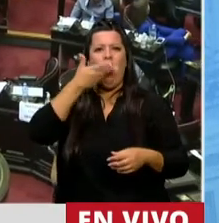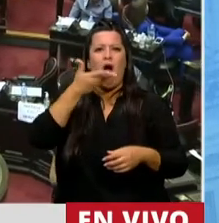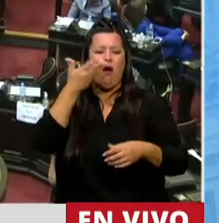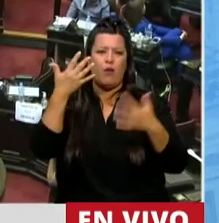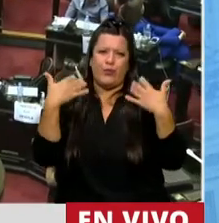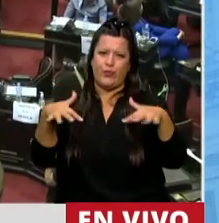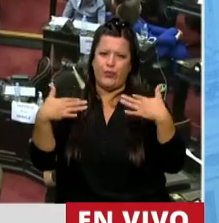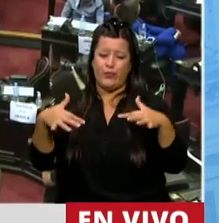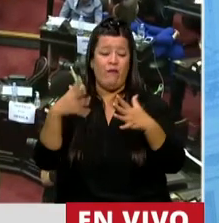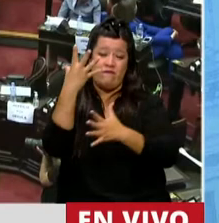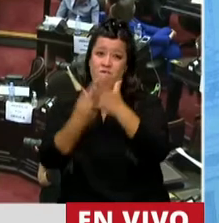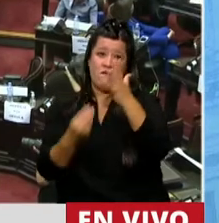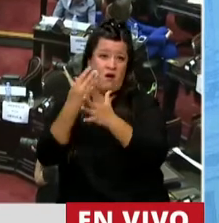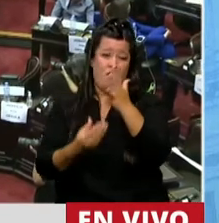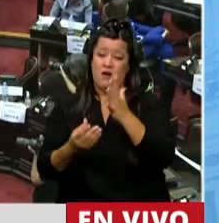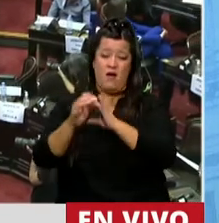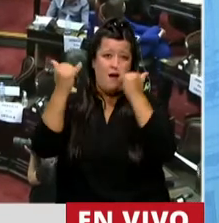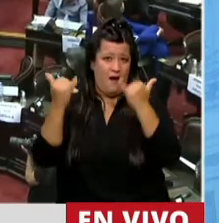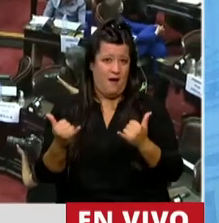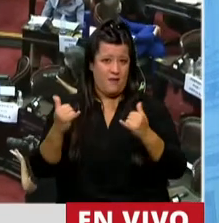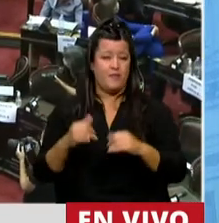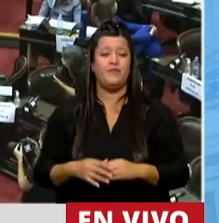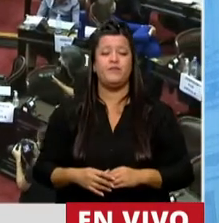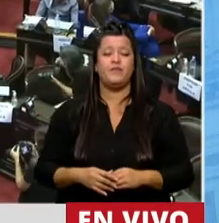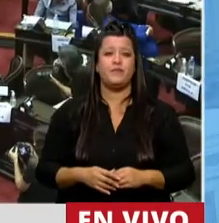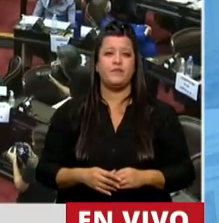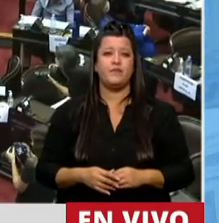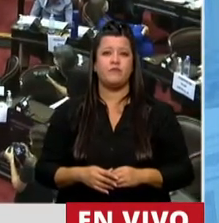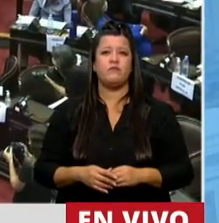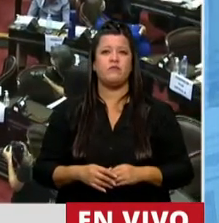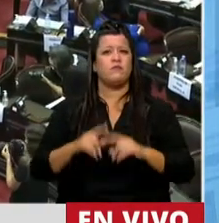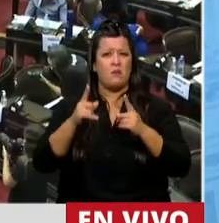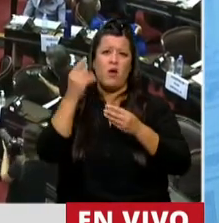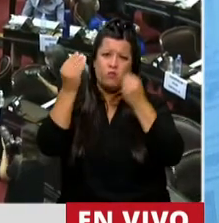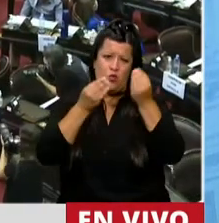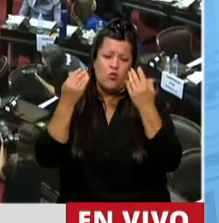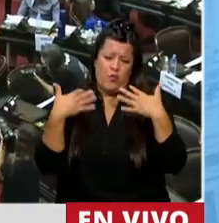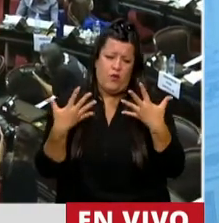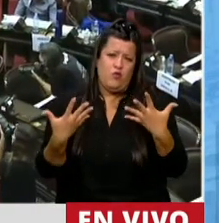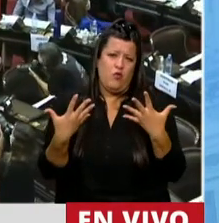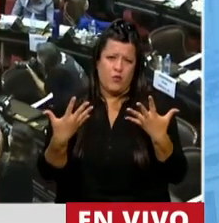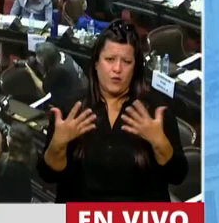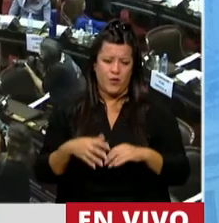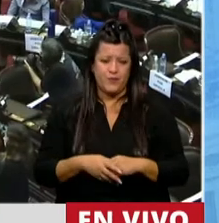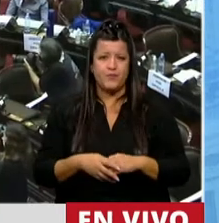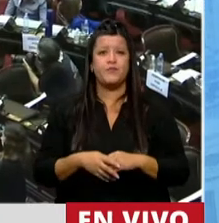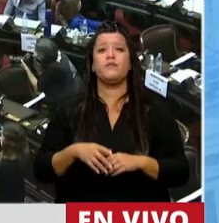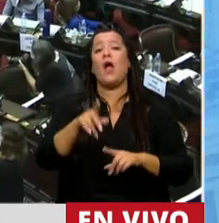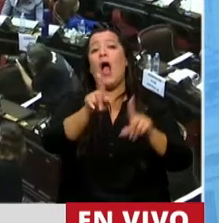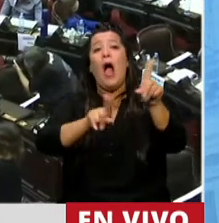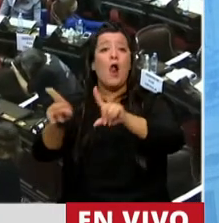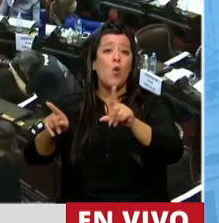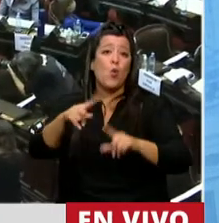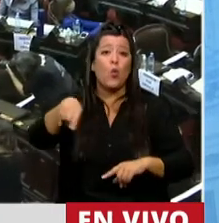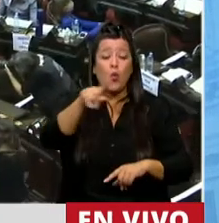grandilocuentes y erráticas y preocupantes. Por supuesto que algunos podrán